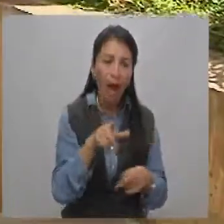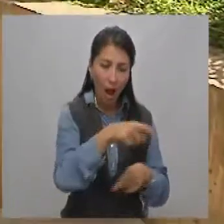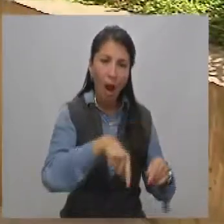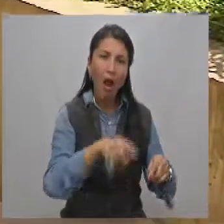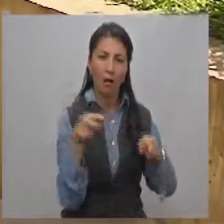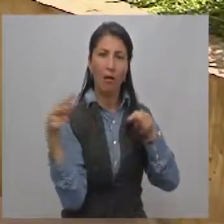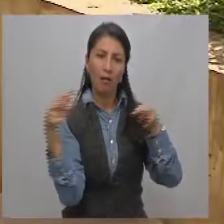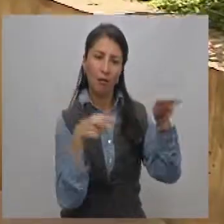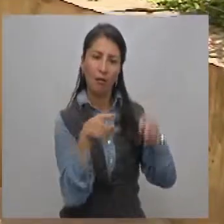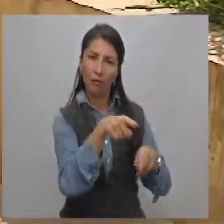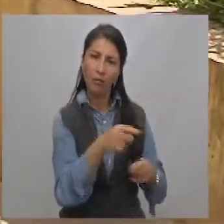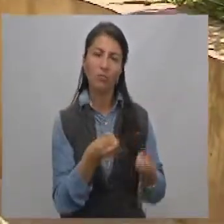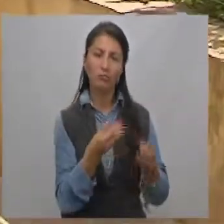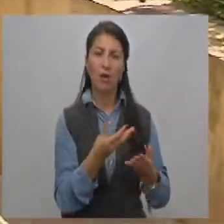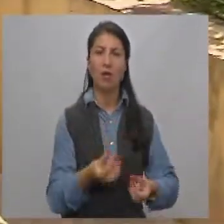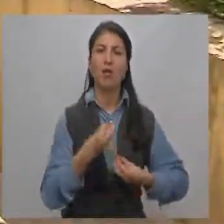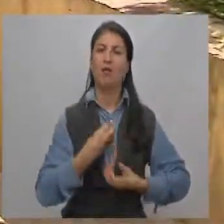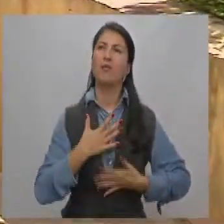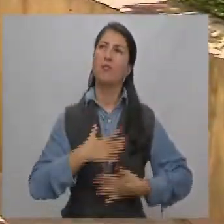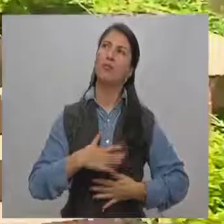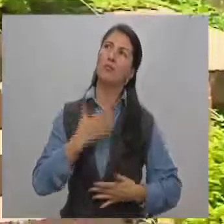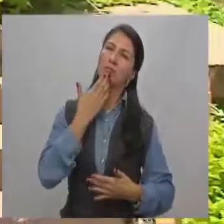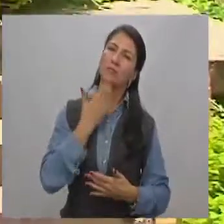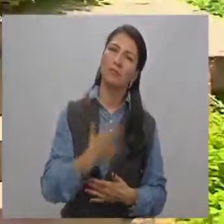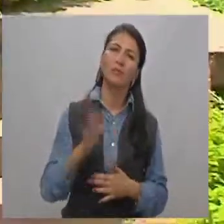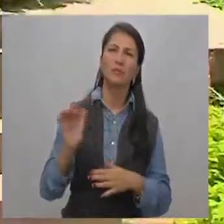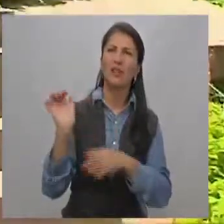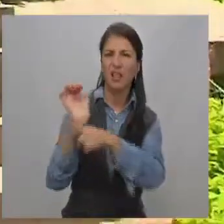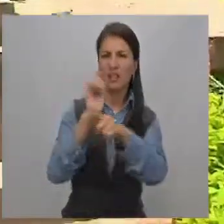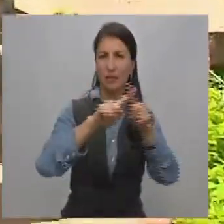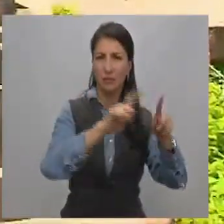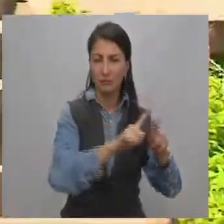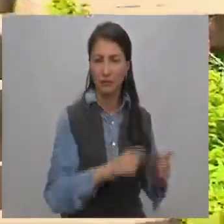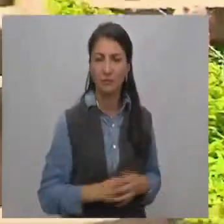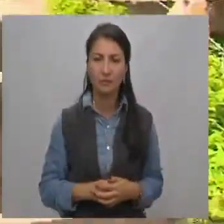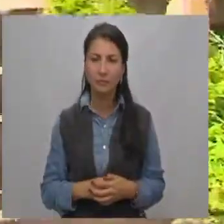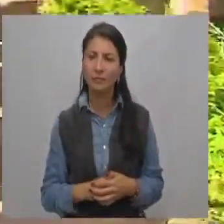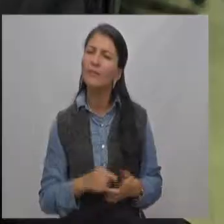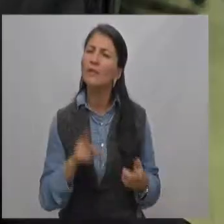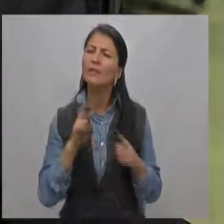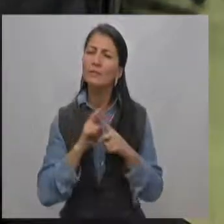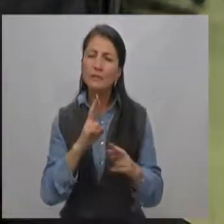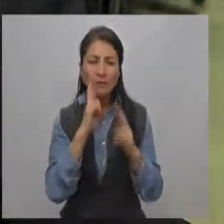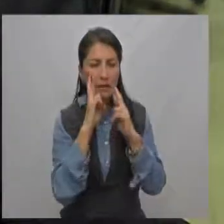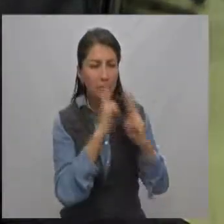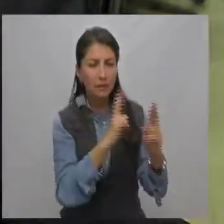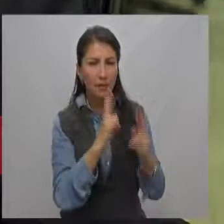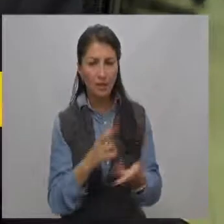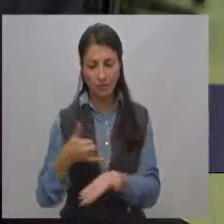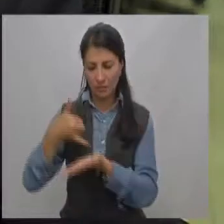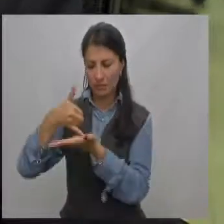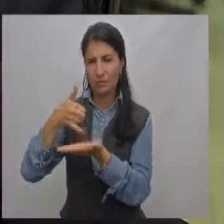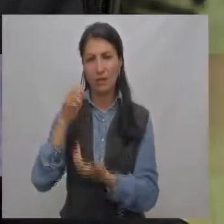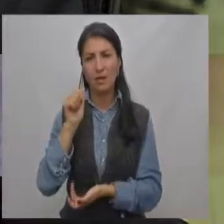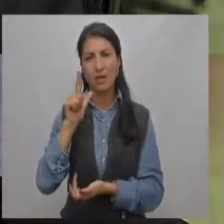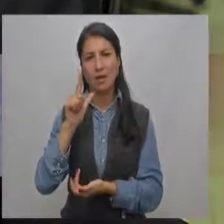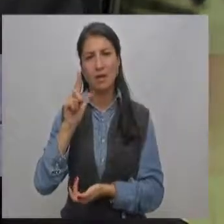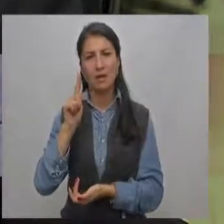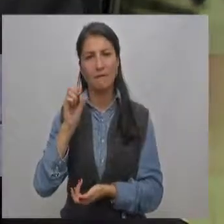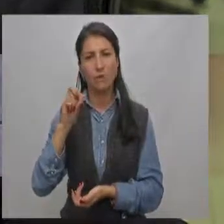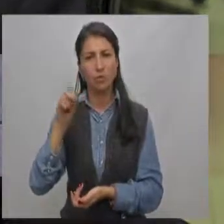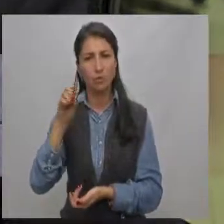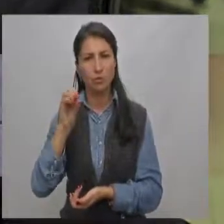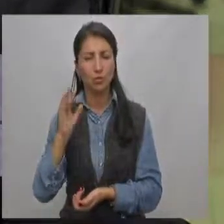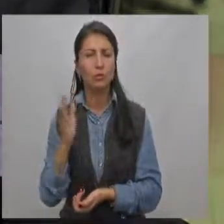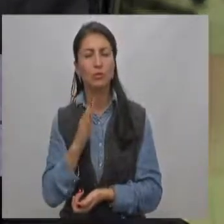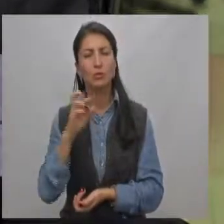sea la ciudadanía la que se beneficie con las obras que desarrollan los entes territoriales. El objetivo del reconocimiento Alfonso Palacio